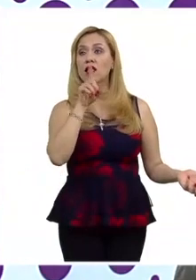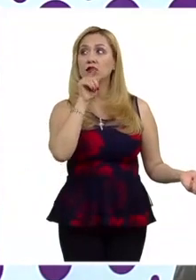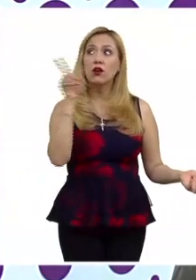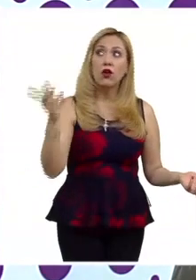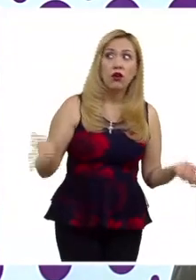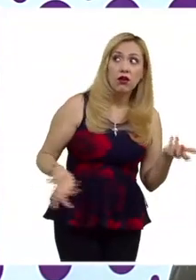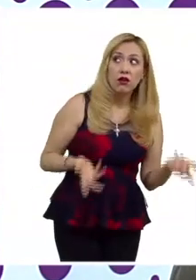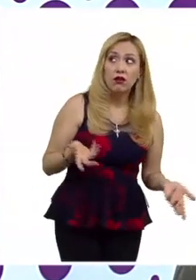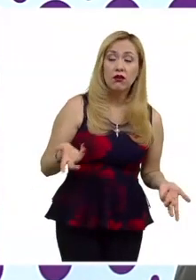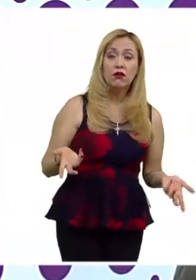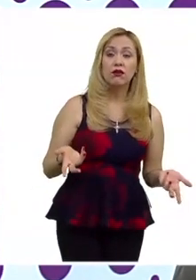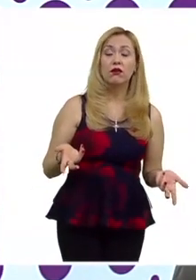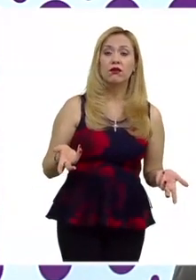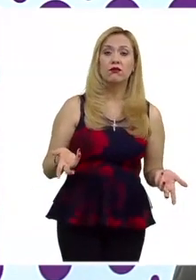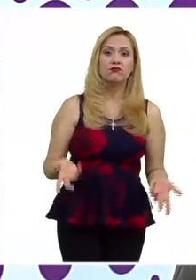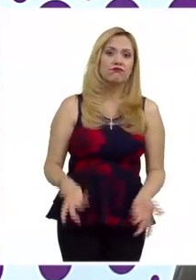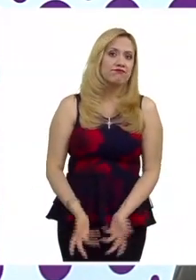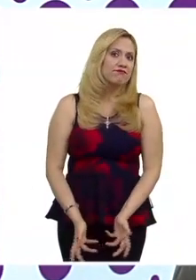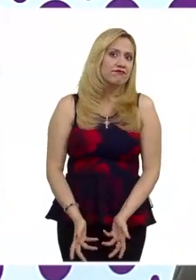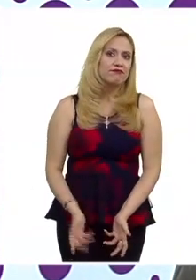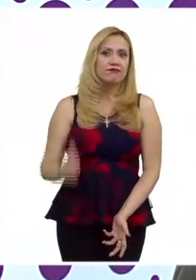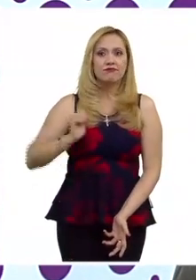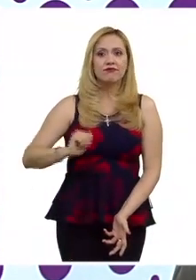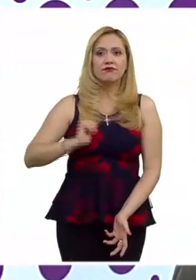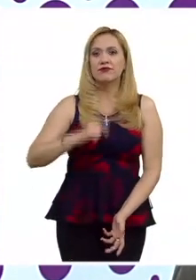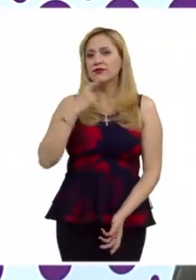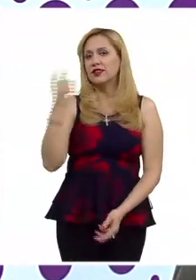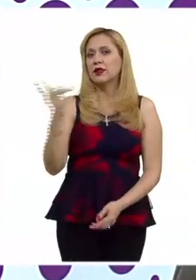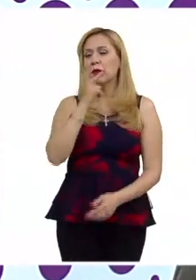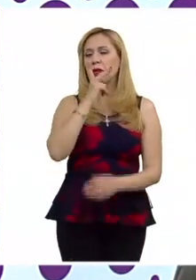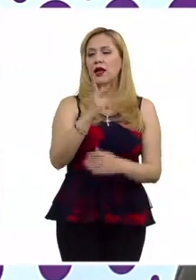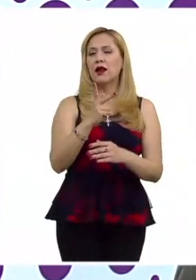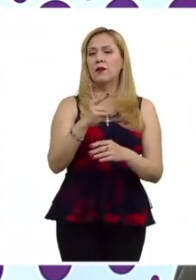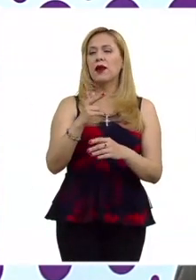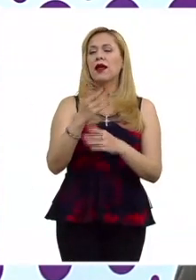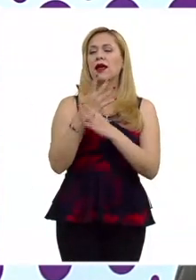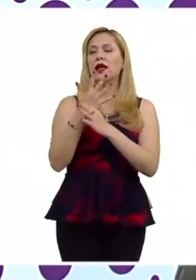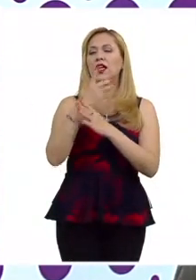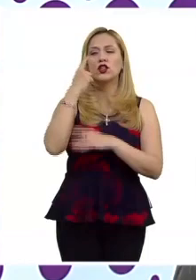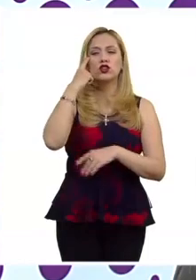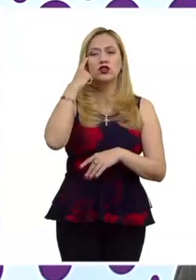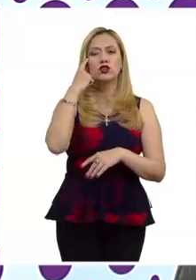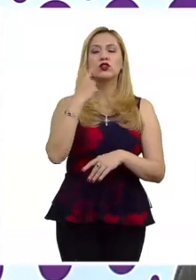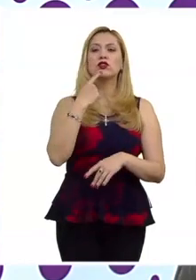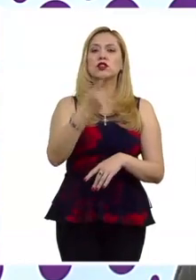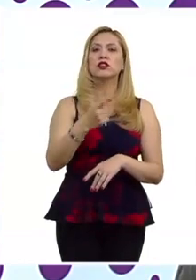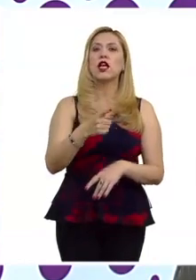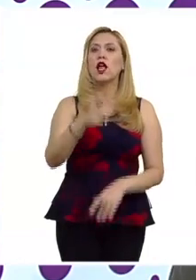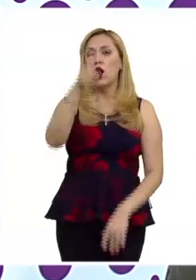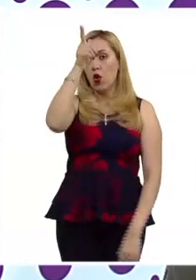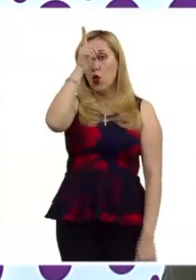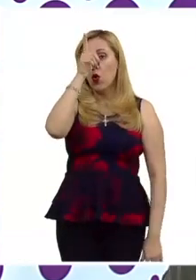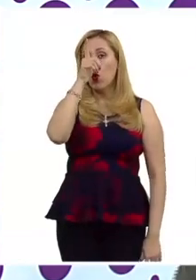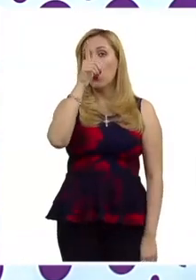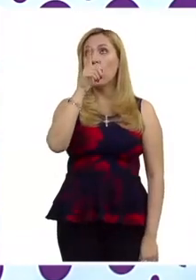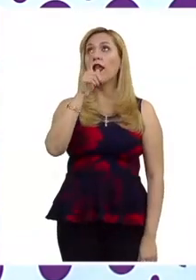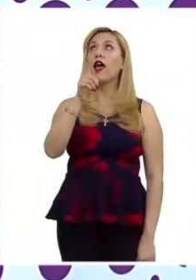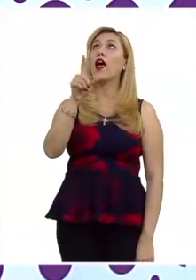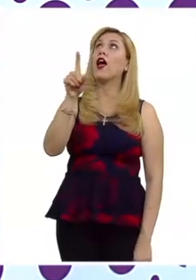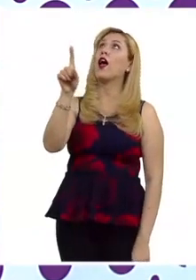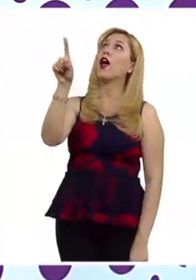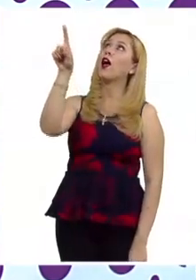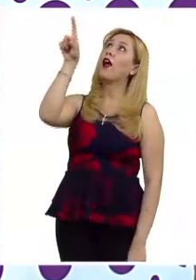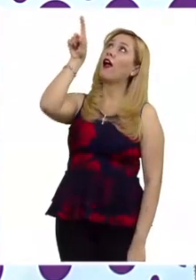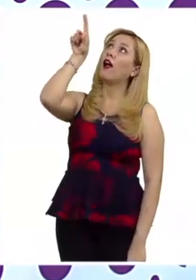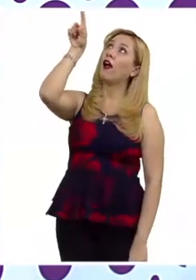como dice el viejo proverbio oriental, o sea, está viendo el dedo que señala la luna, pero no la luna, ¿no? Entonces, se va